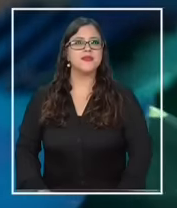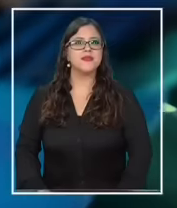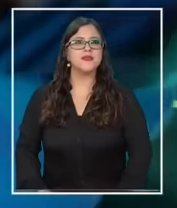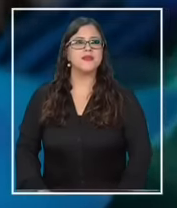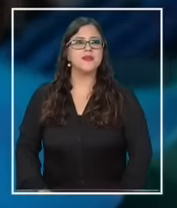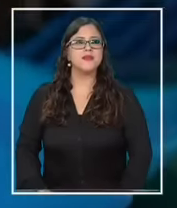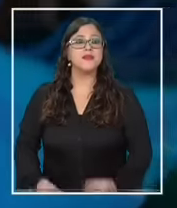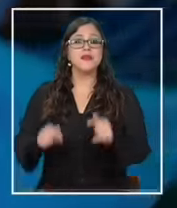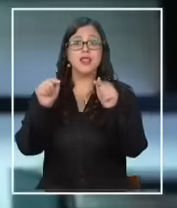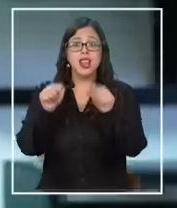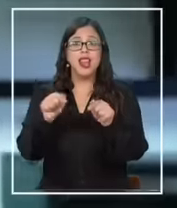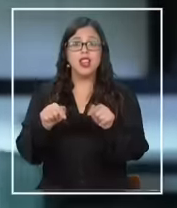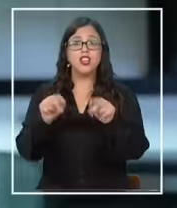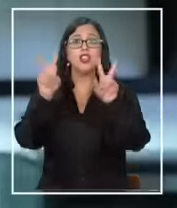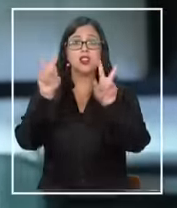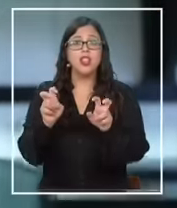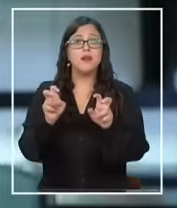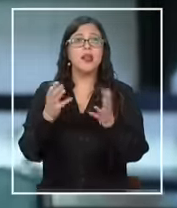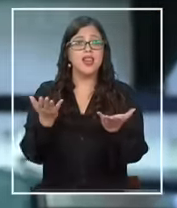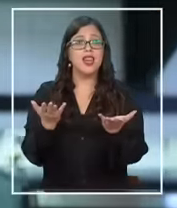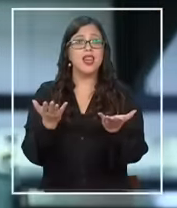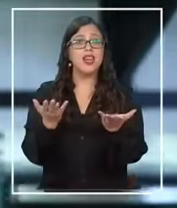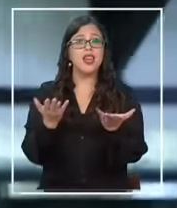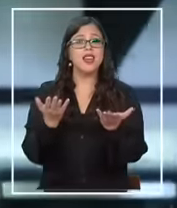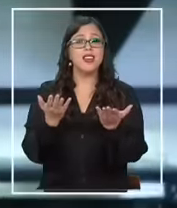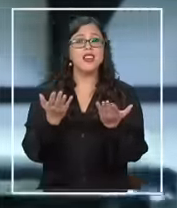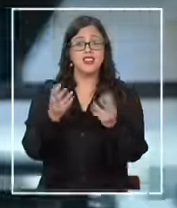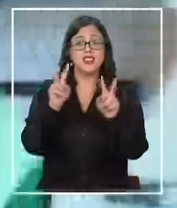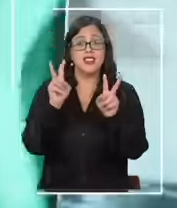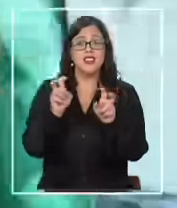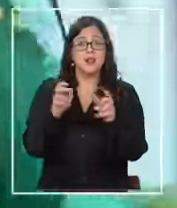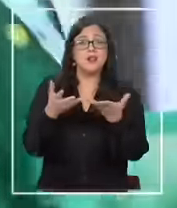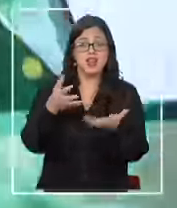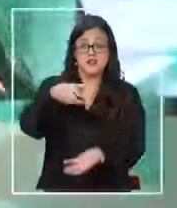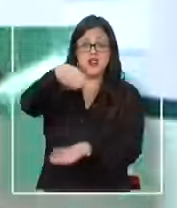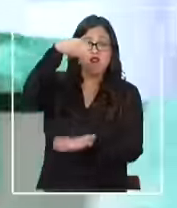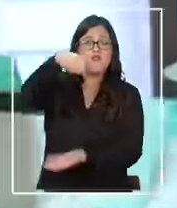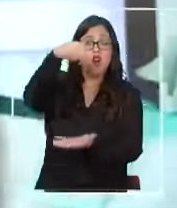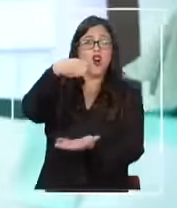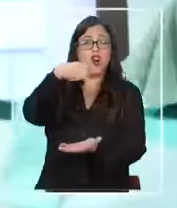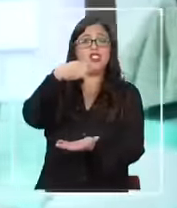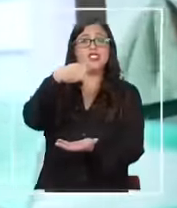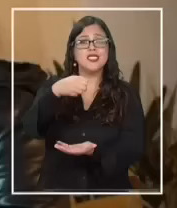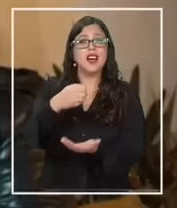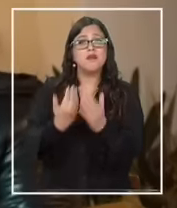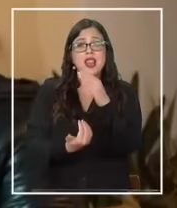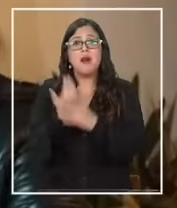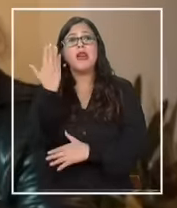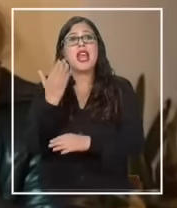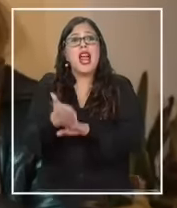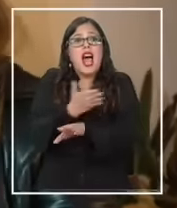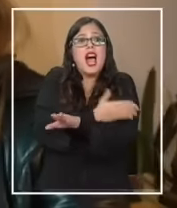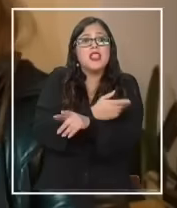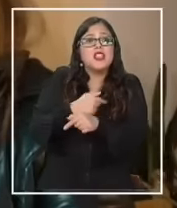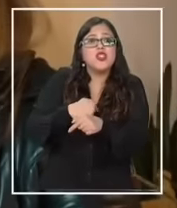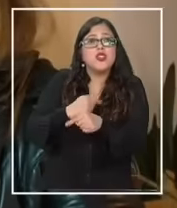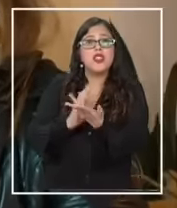esta es la parte que la gente no ve pero aquí es donde yo empiezo a hacer las bolsitas todas las mañanas antes de irme al